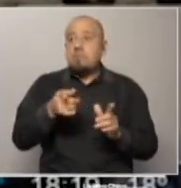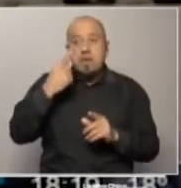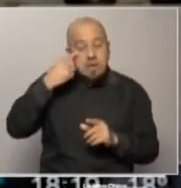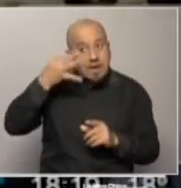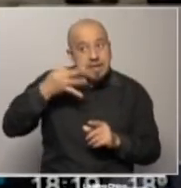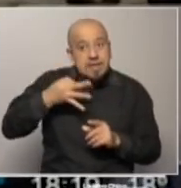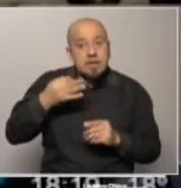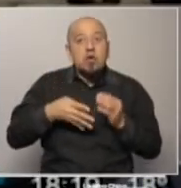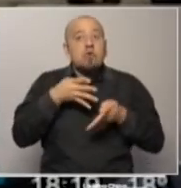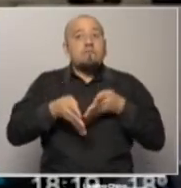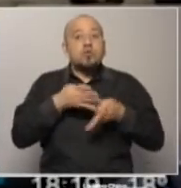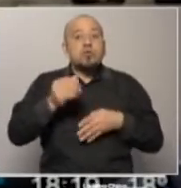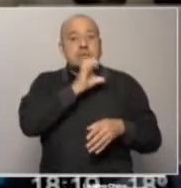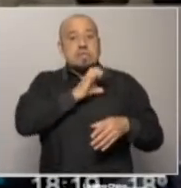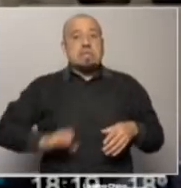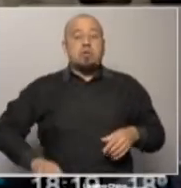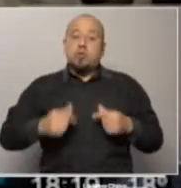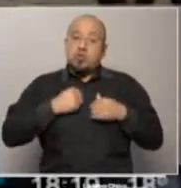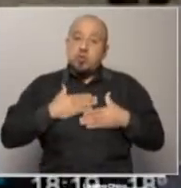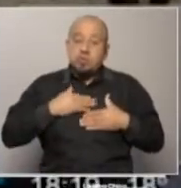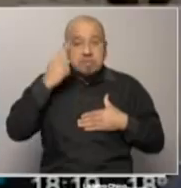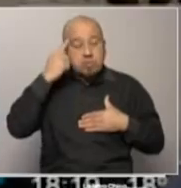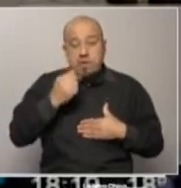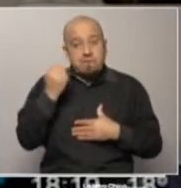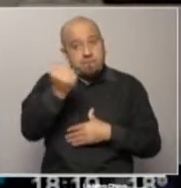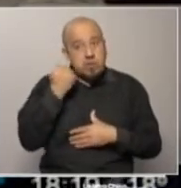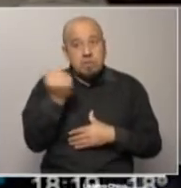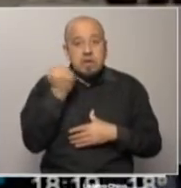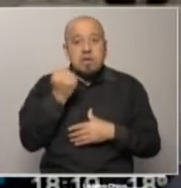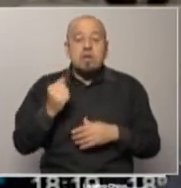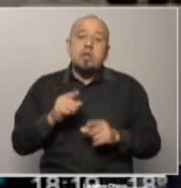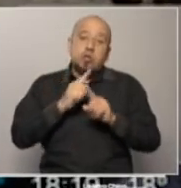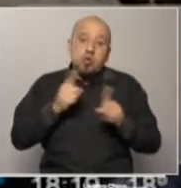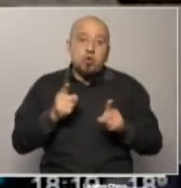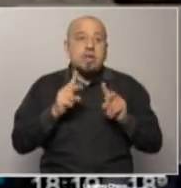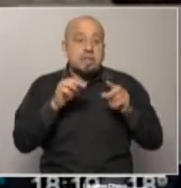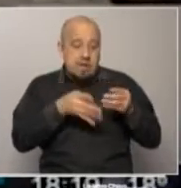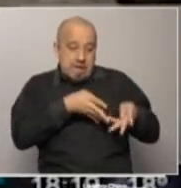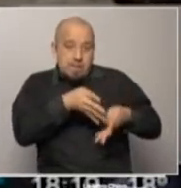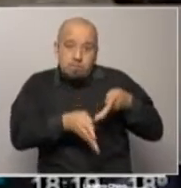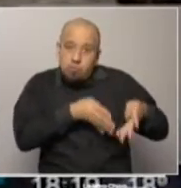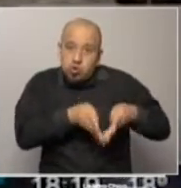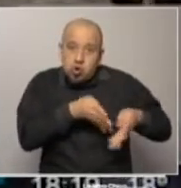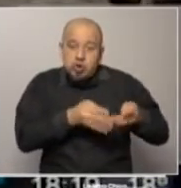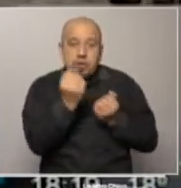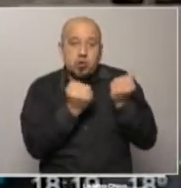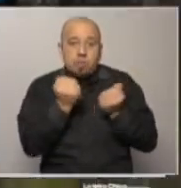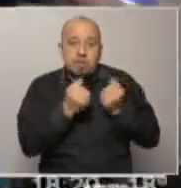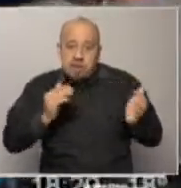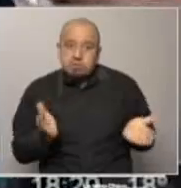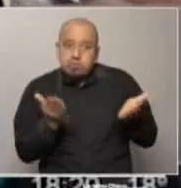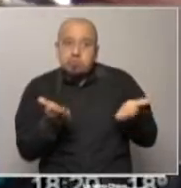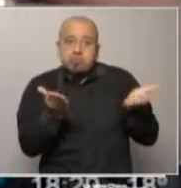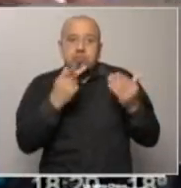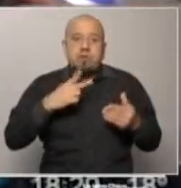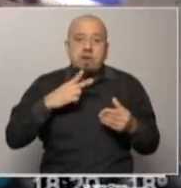del funcionamiento del Estado con algo que entendemos esencial, que es no entorpecer el motor de la economía para que el sector privado genere empleo.